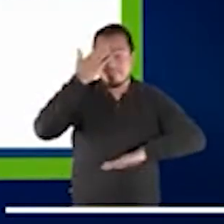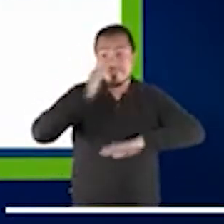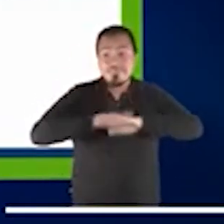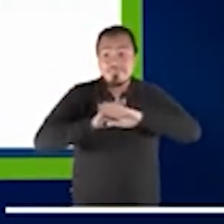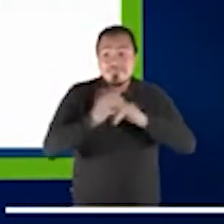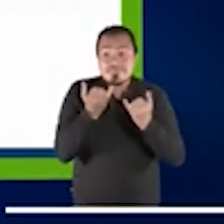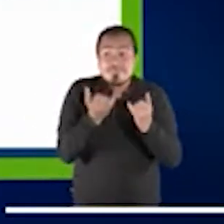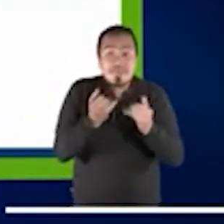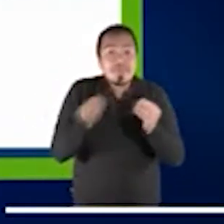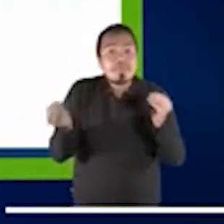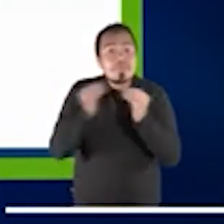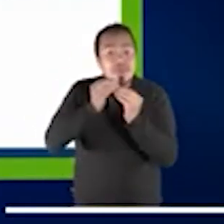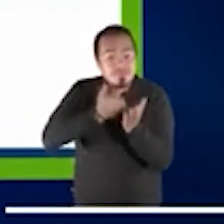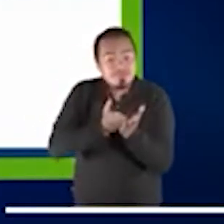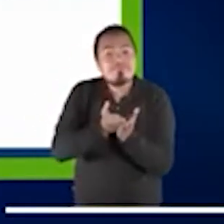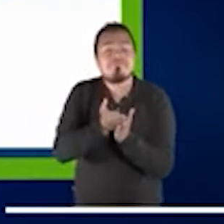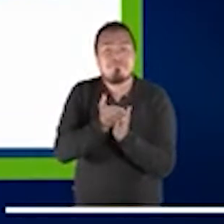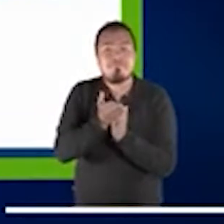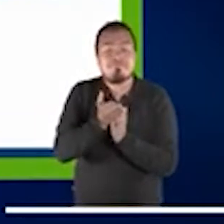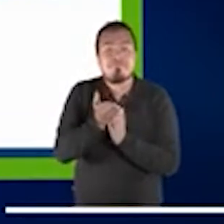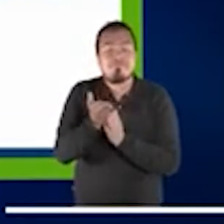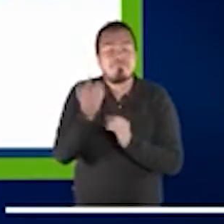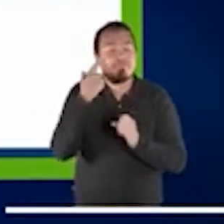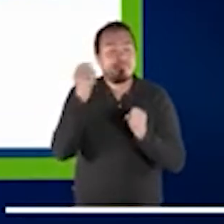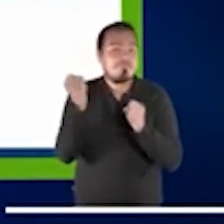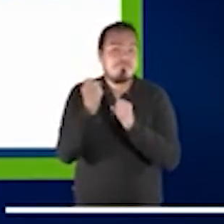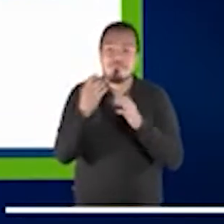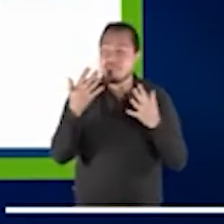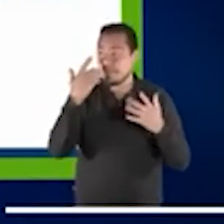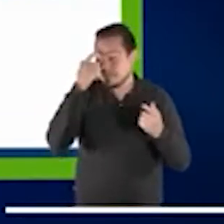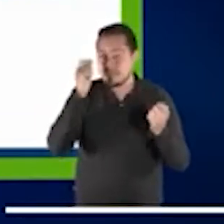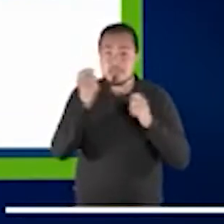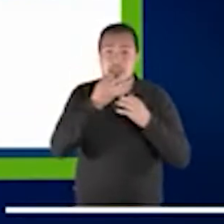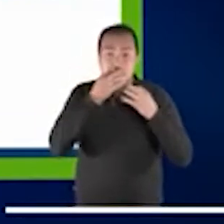circunstancias excepcionales en el mundo moderno.